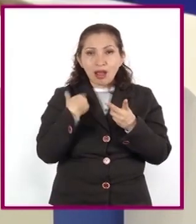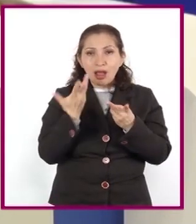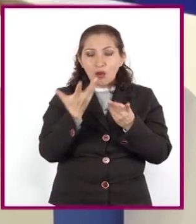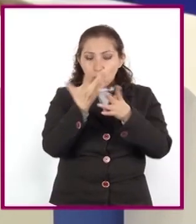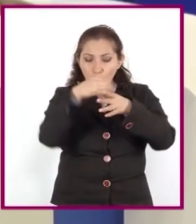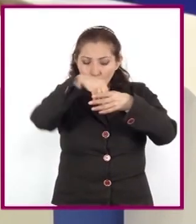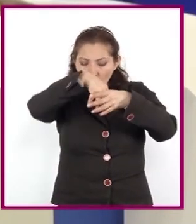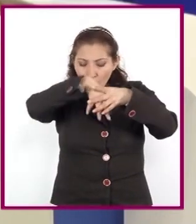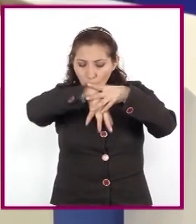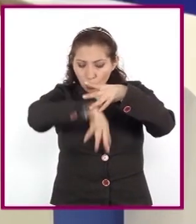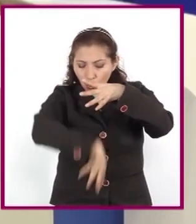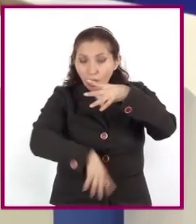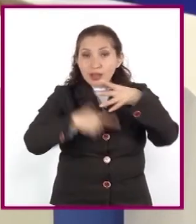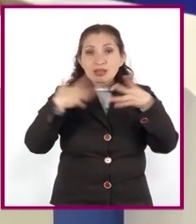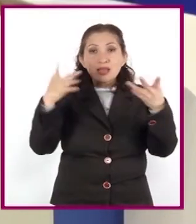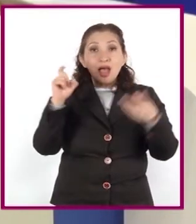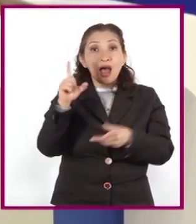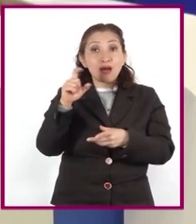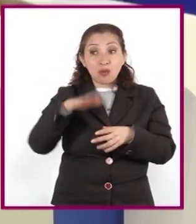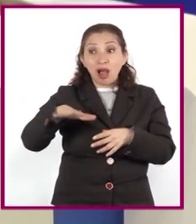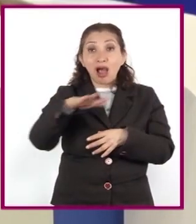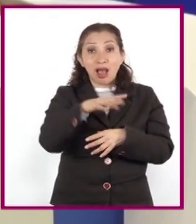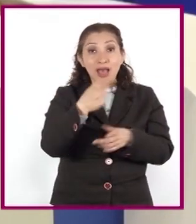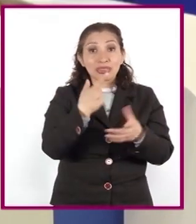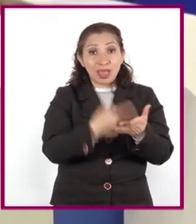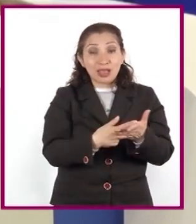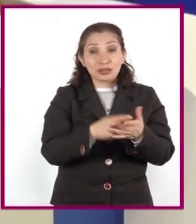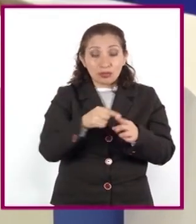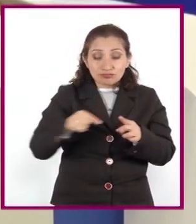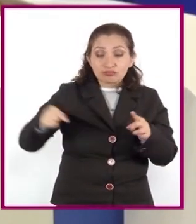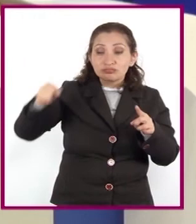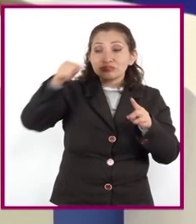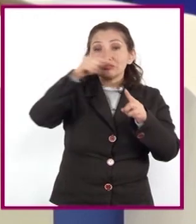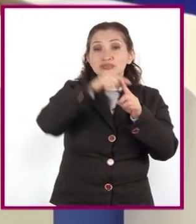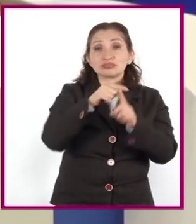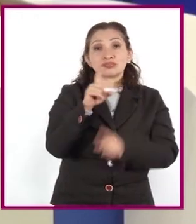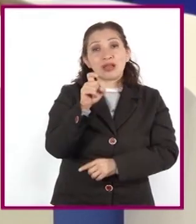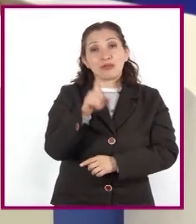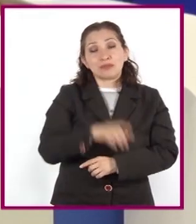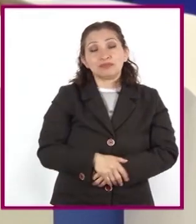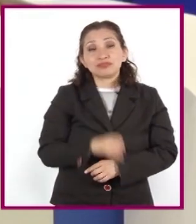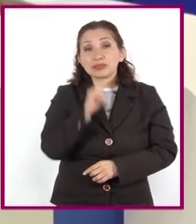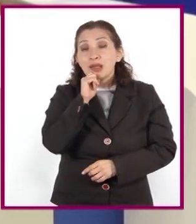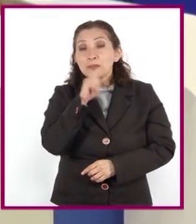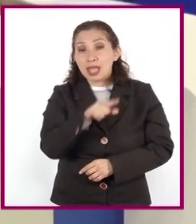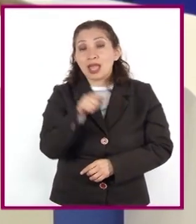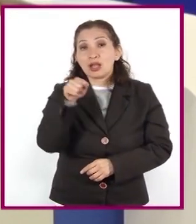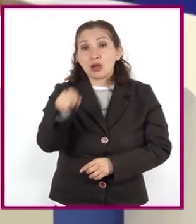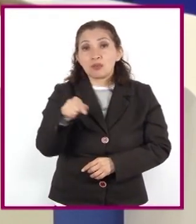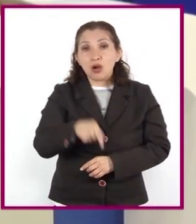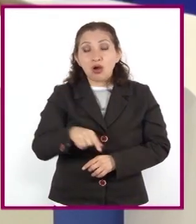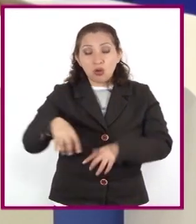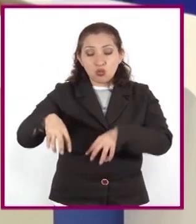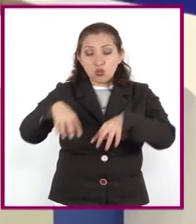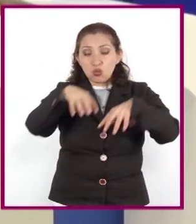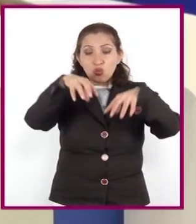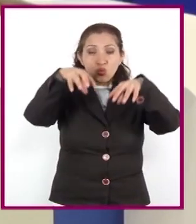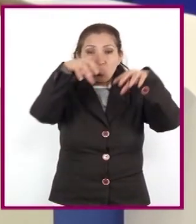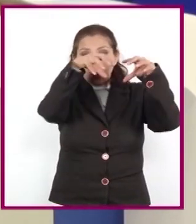infiltración y emisión de agua dentro del ciclo hidrológico, así como la evaporación,